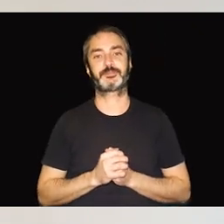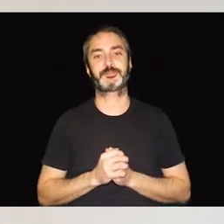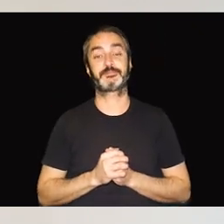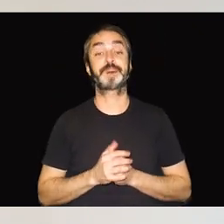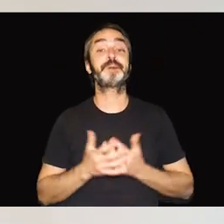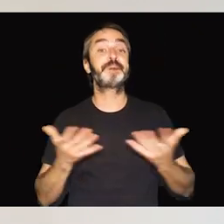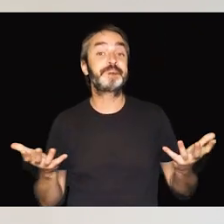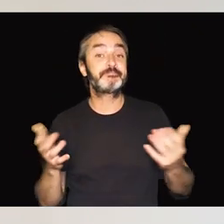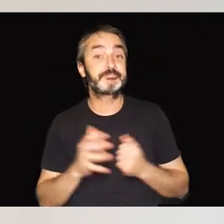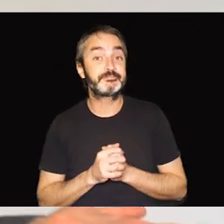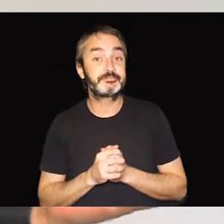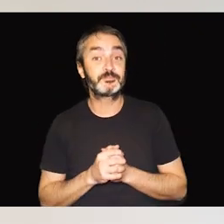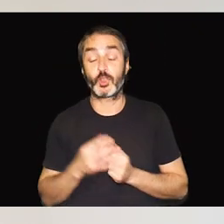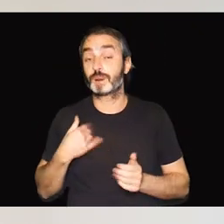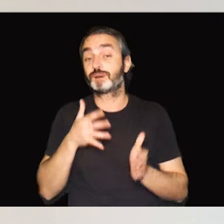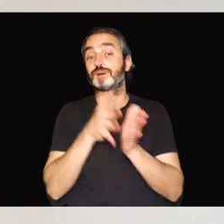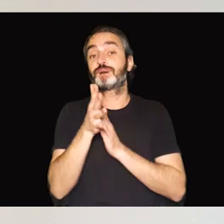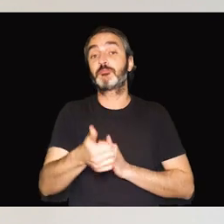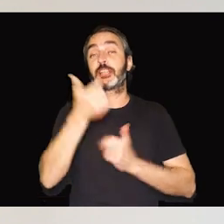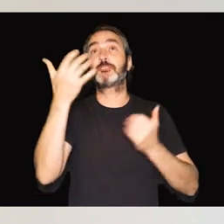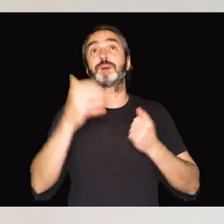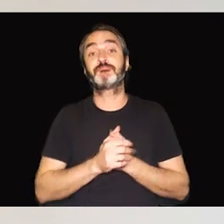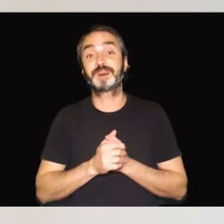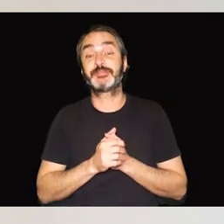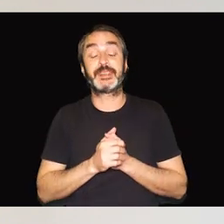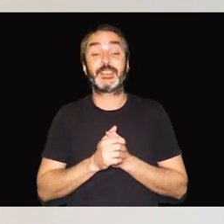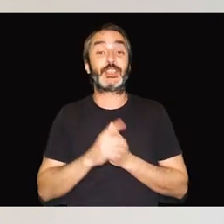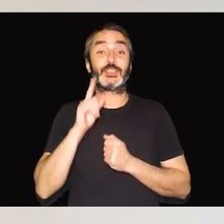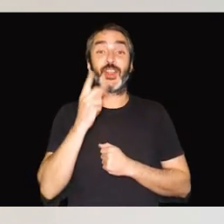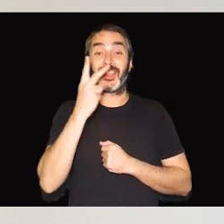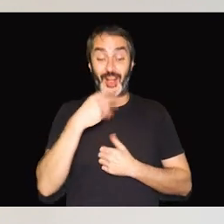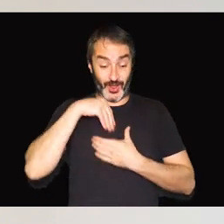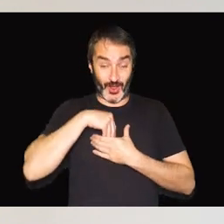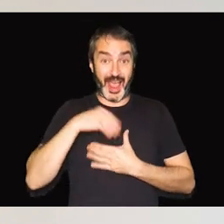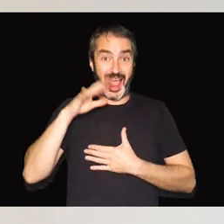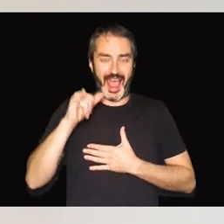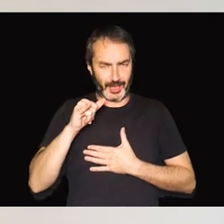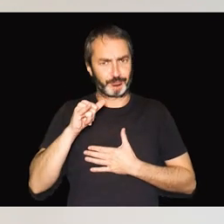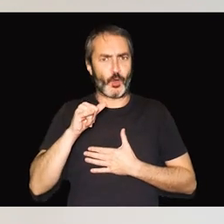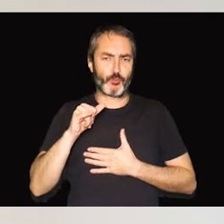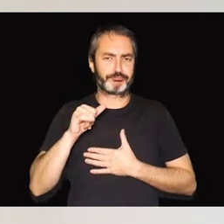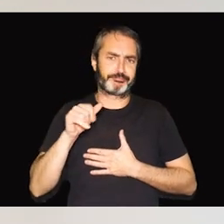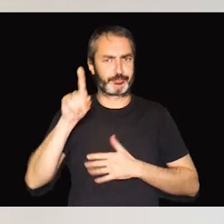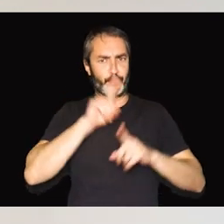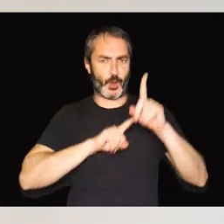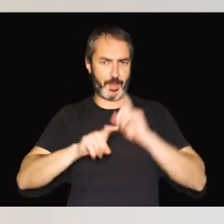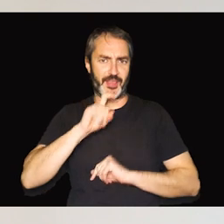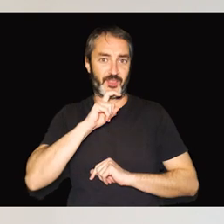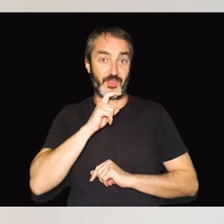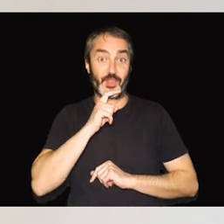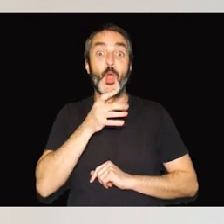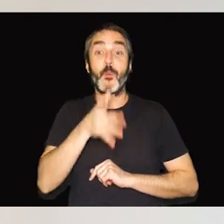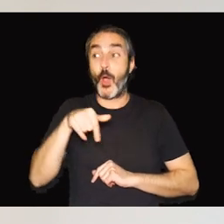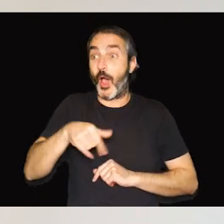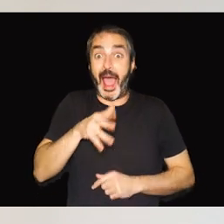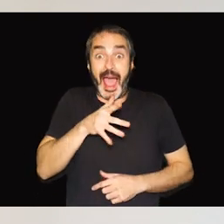Y bien, ¿qué os voy a decir? Vivir con sordoceguera puede ser complicado, especialmente en un mundo que depende en gran medida de